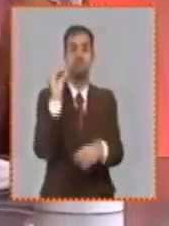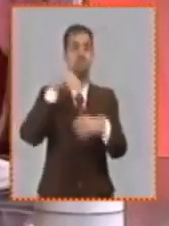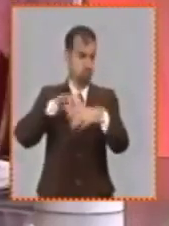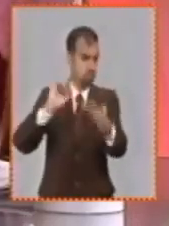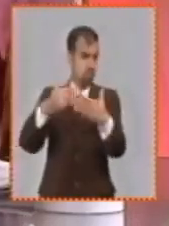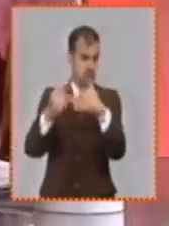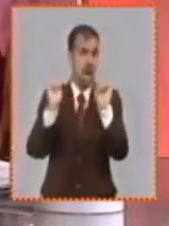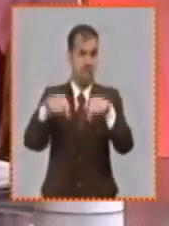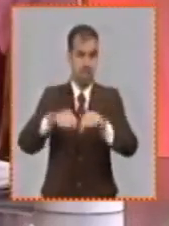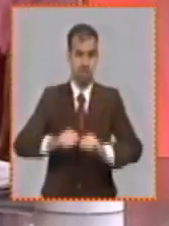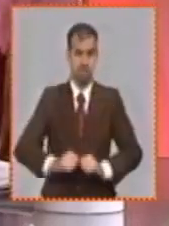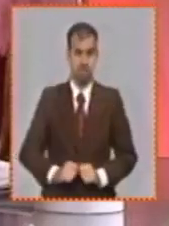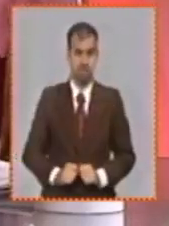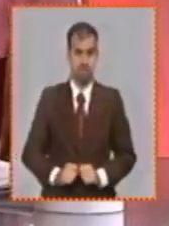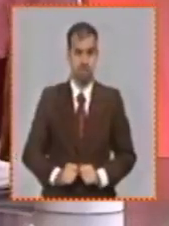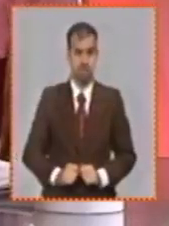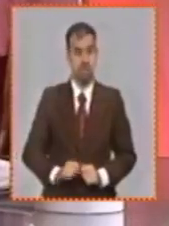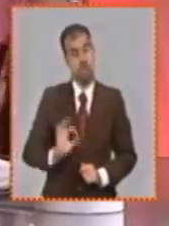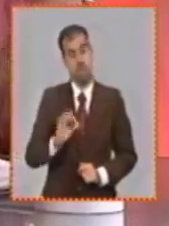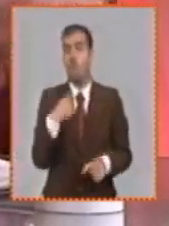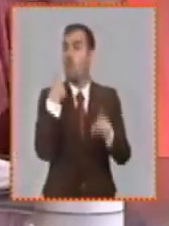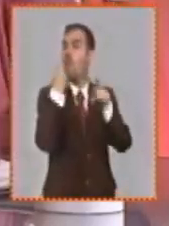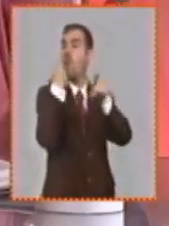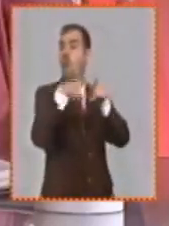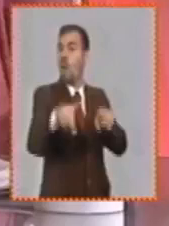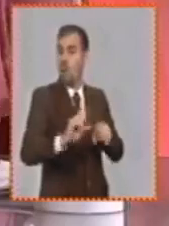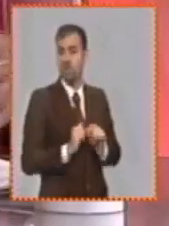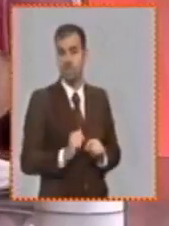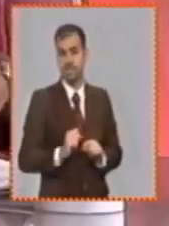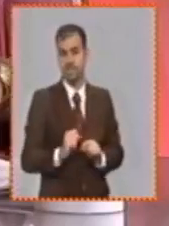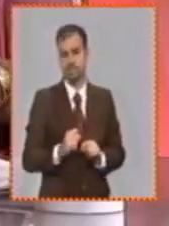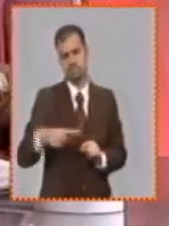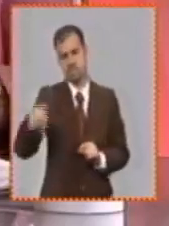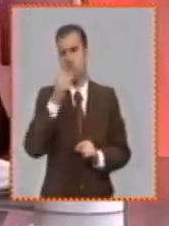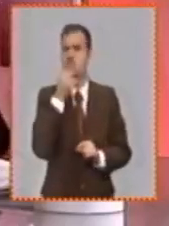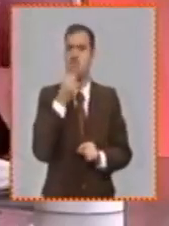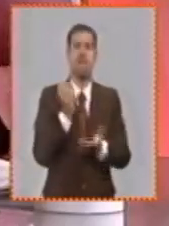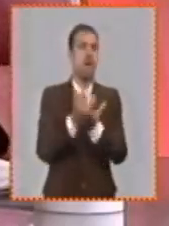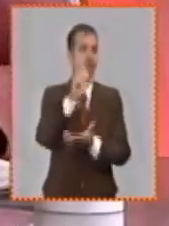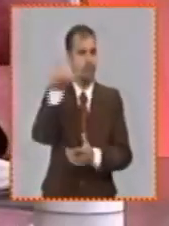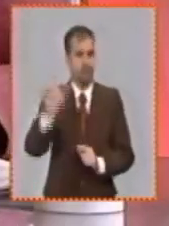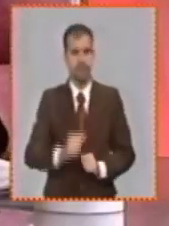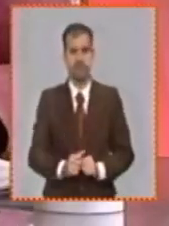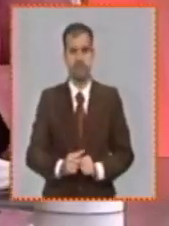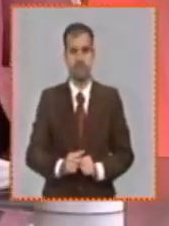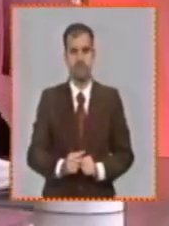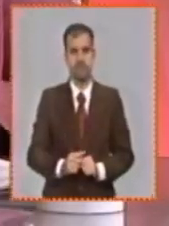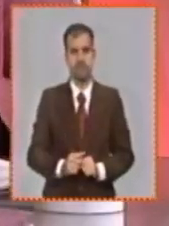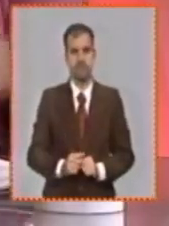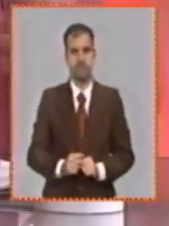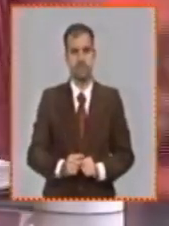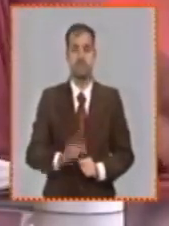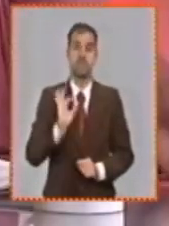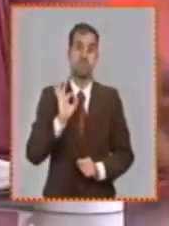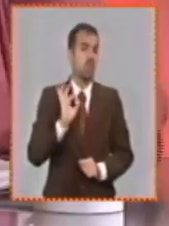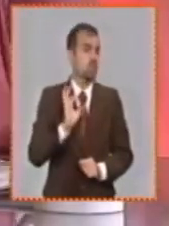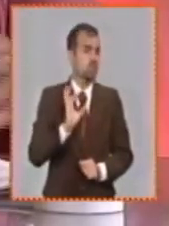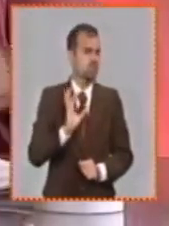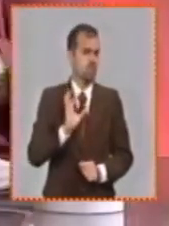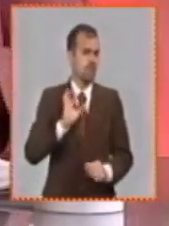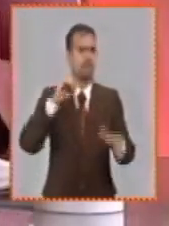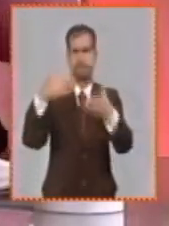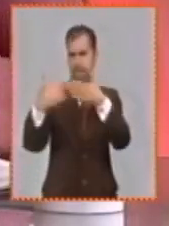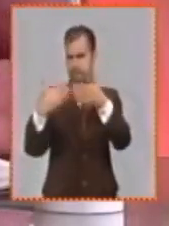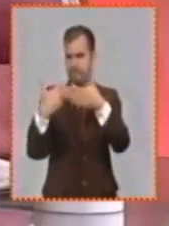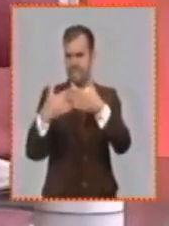propia empresa o de la unidad presupuestada dígase la escuela dígase un determinado centro